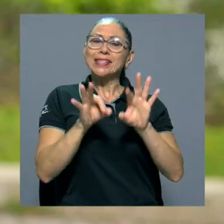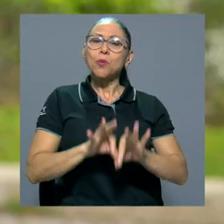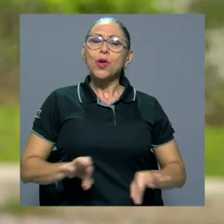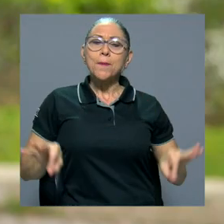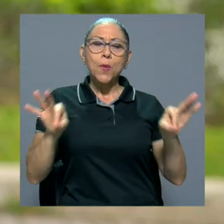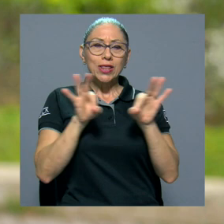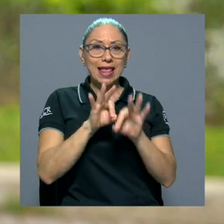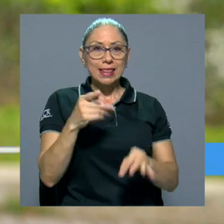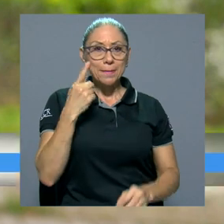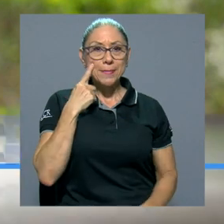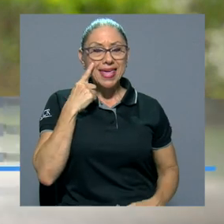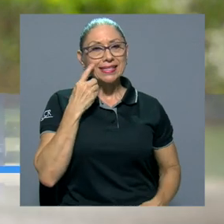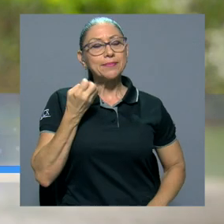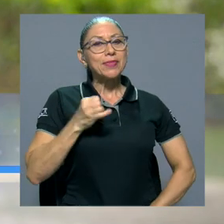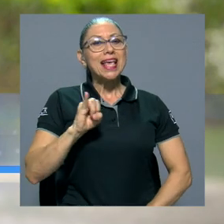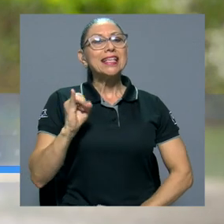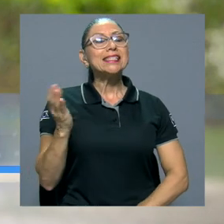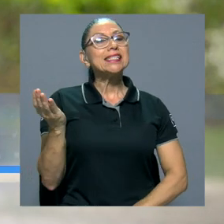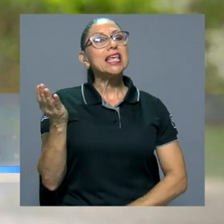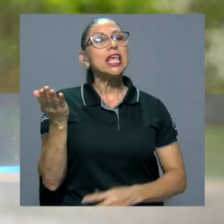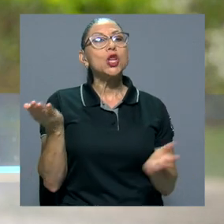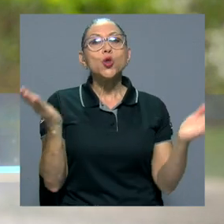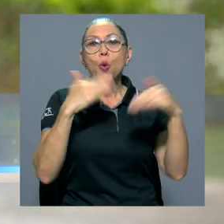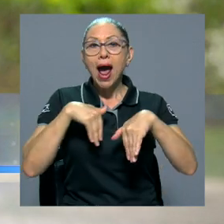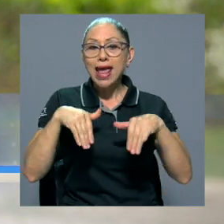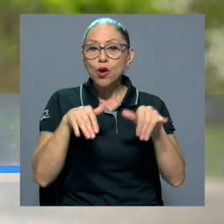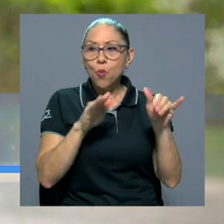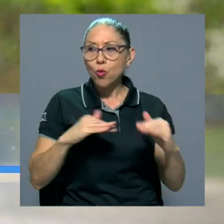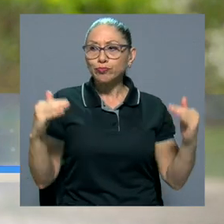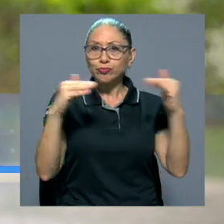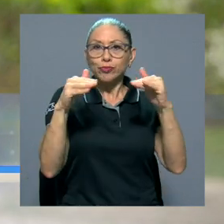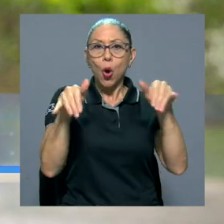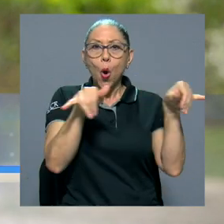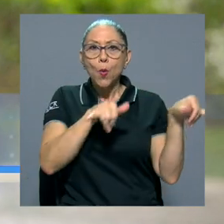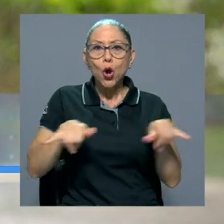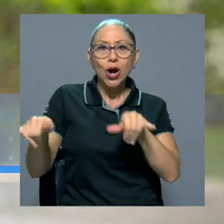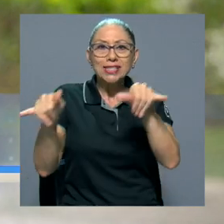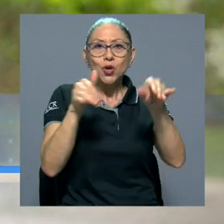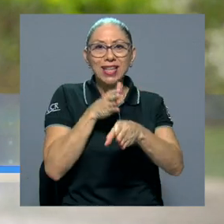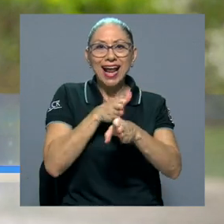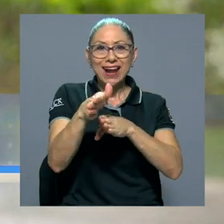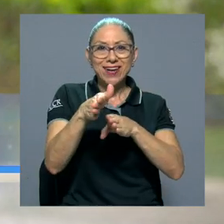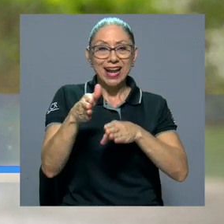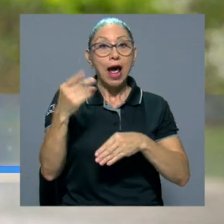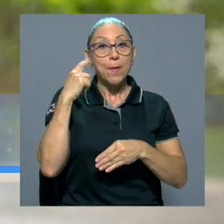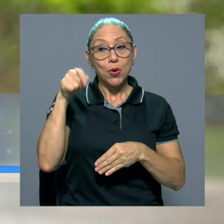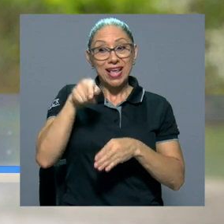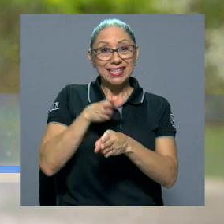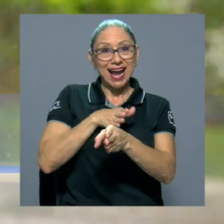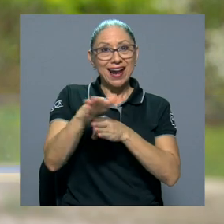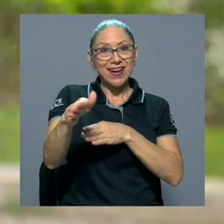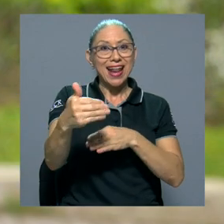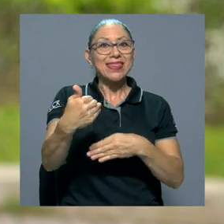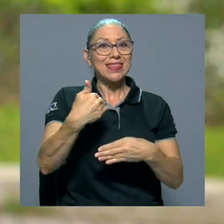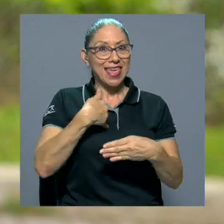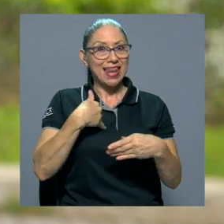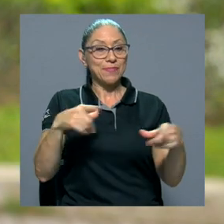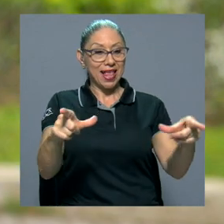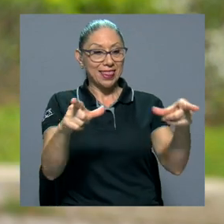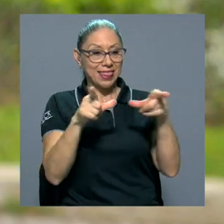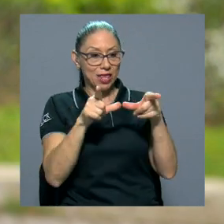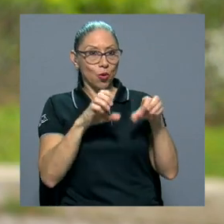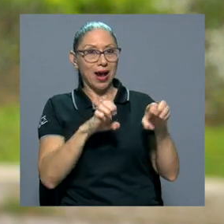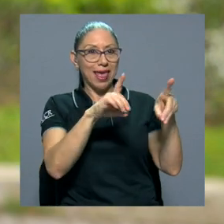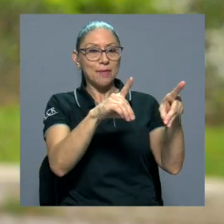sin la homologación de la carrera, porque nuestra carrera tiene el título académico